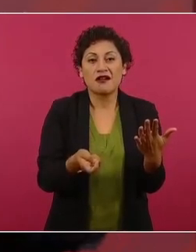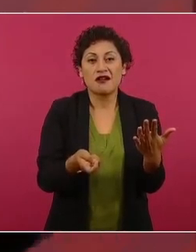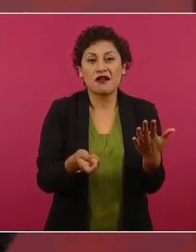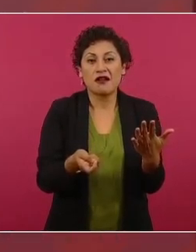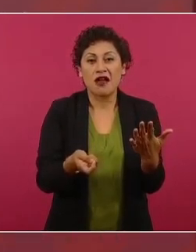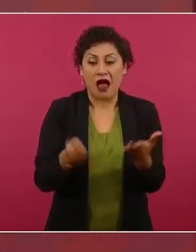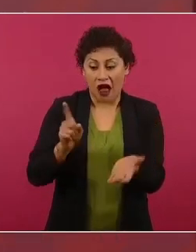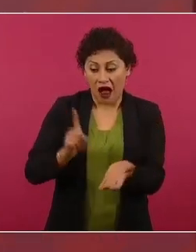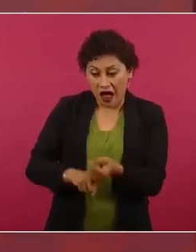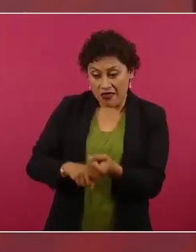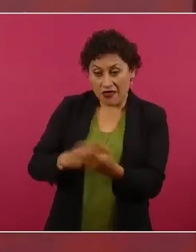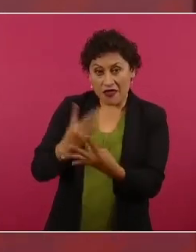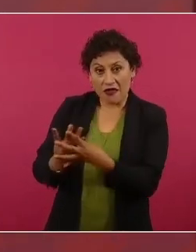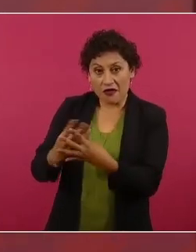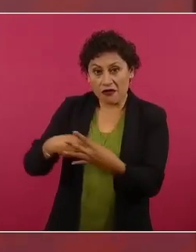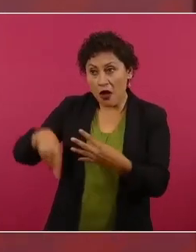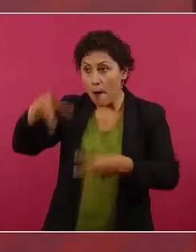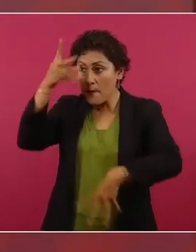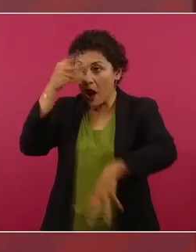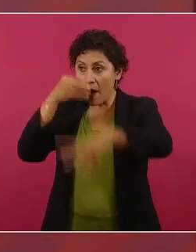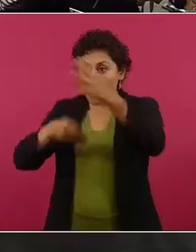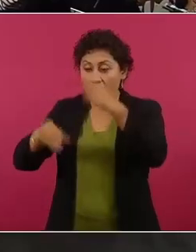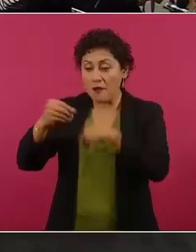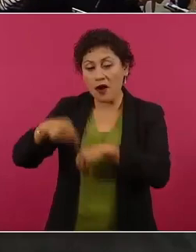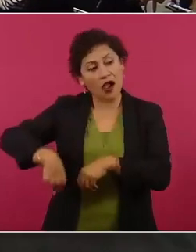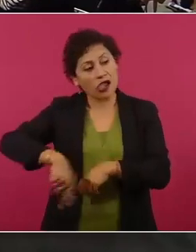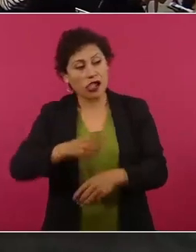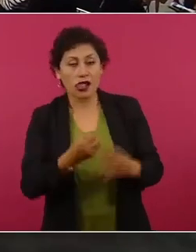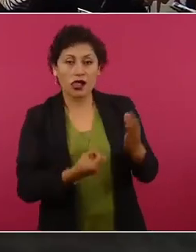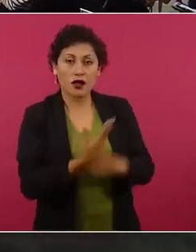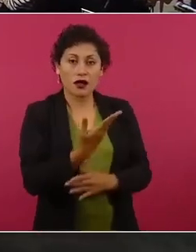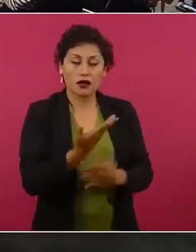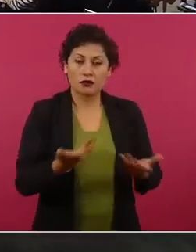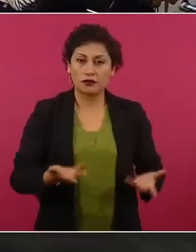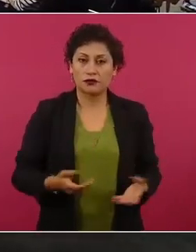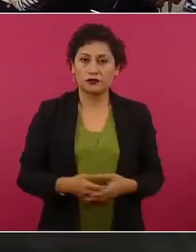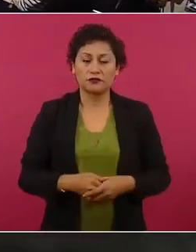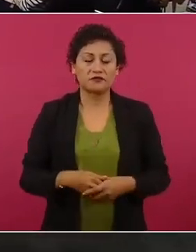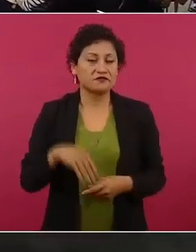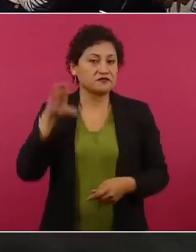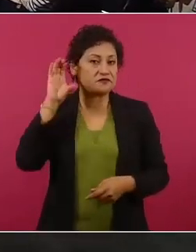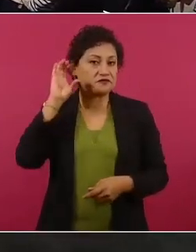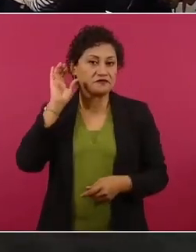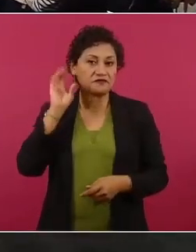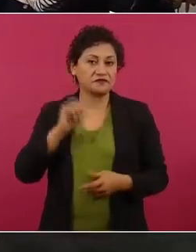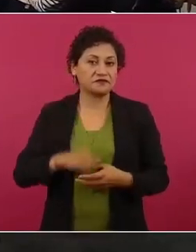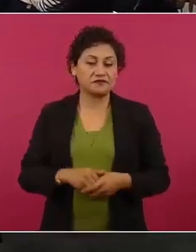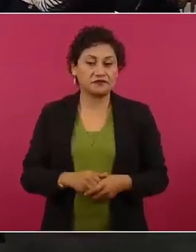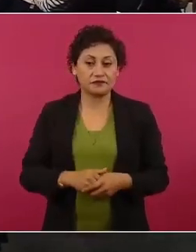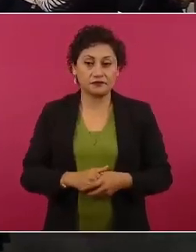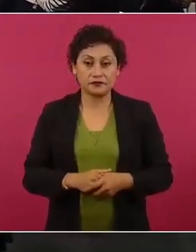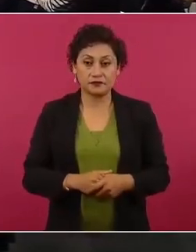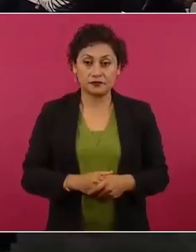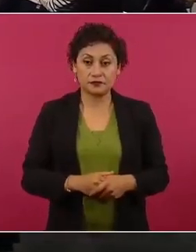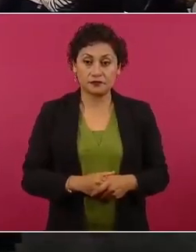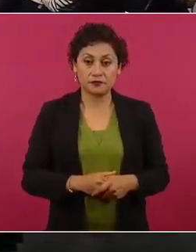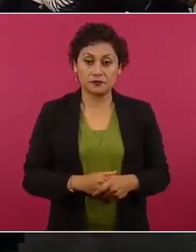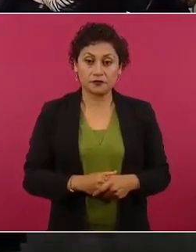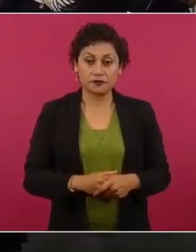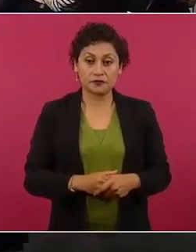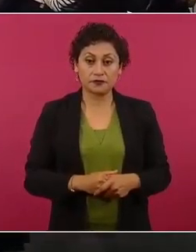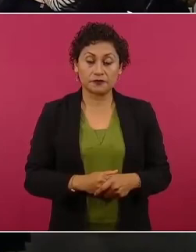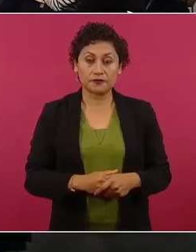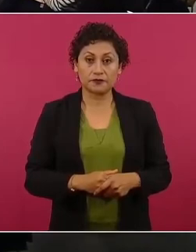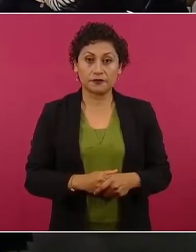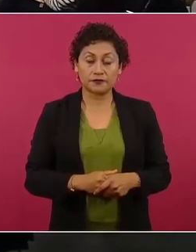los sueltan. ¿De inocentes y pacientes que son aprendidos? Sí, pero